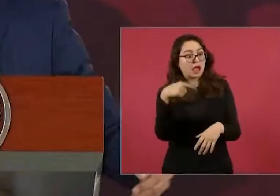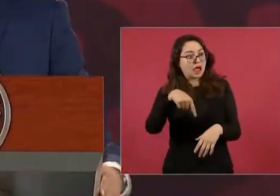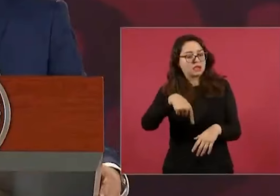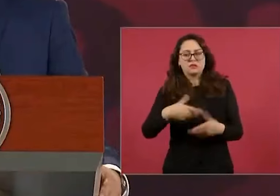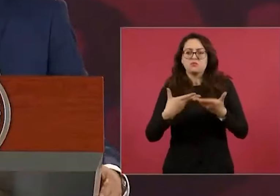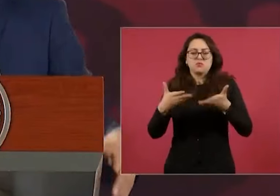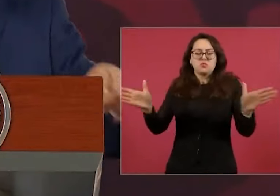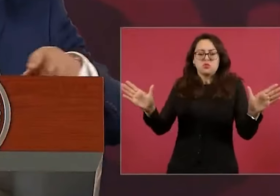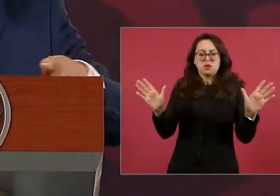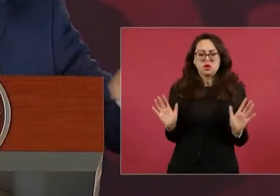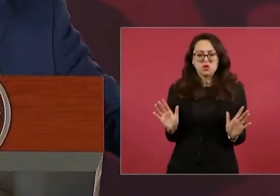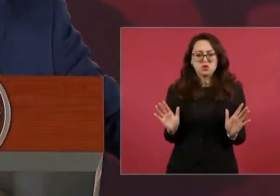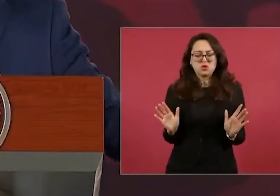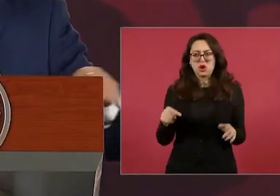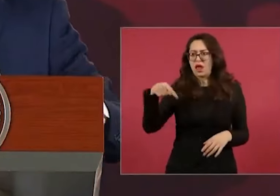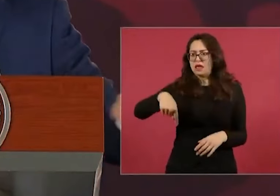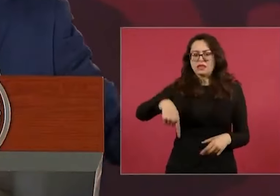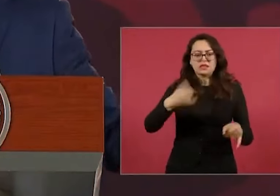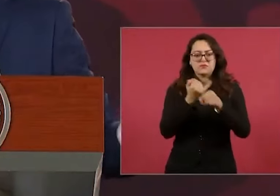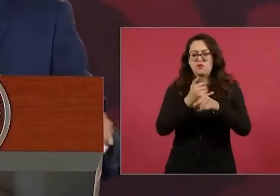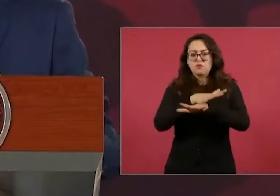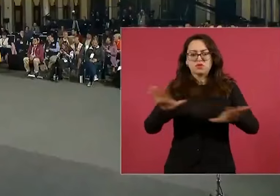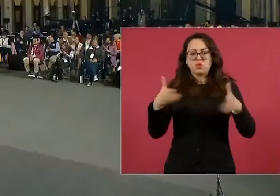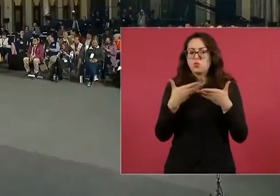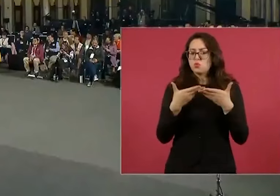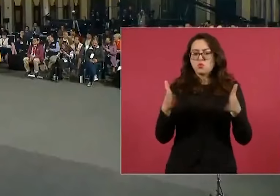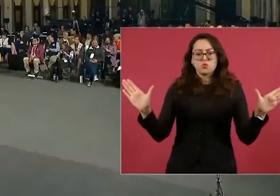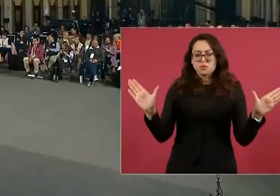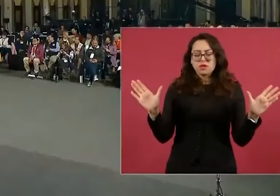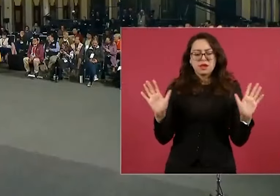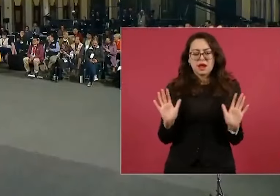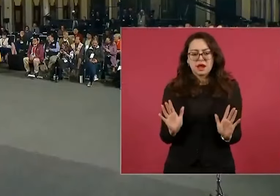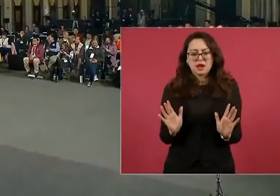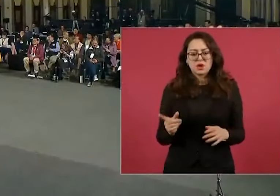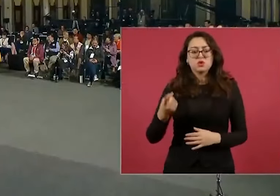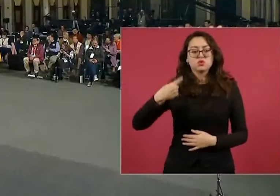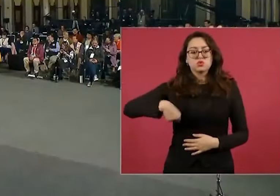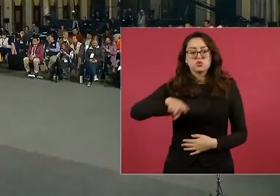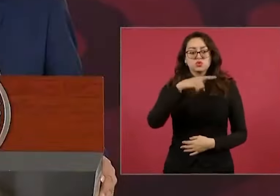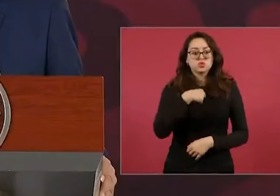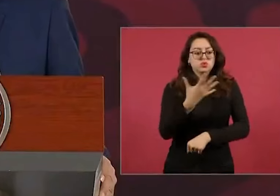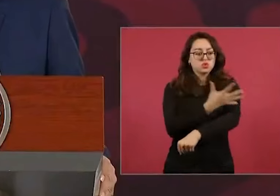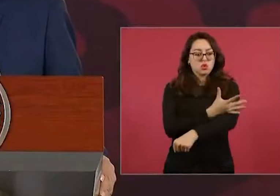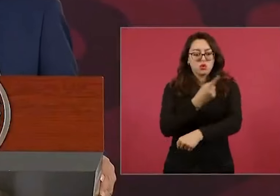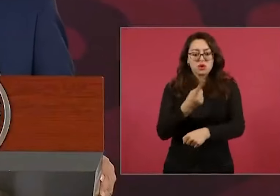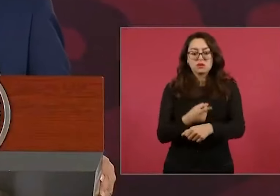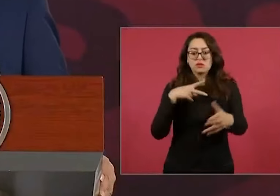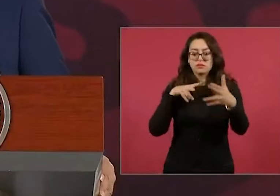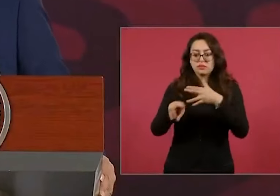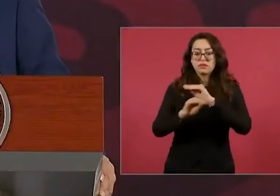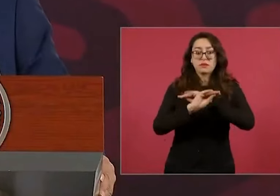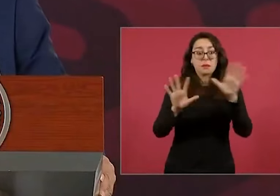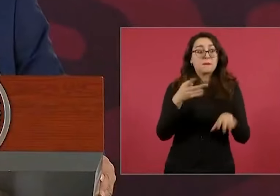público y nosotros estamos aquí aplicando un principio de la transparencia. Pero eso